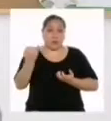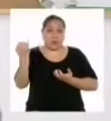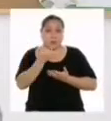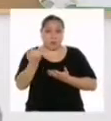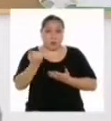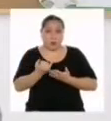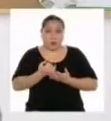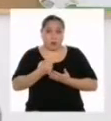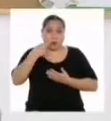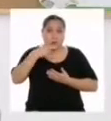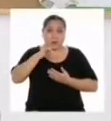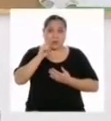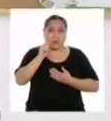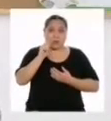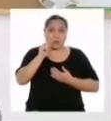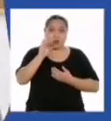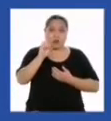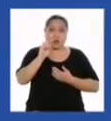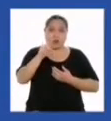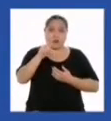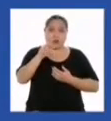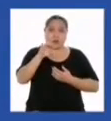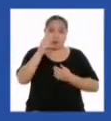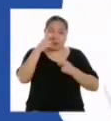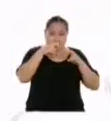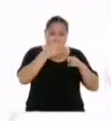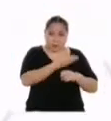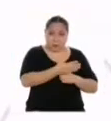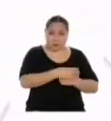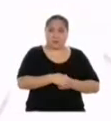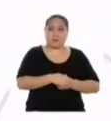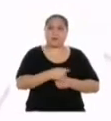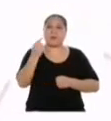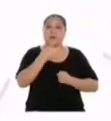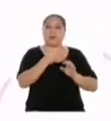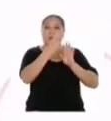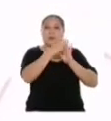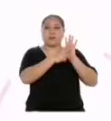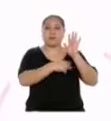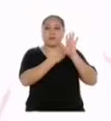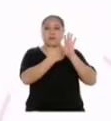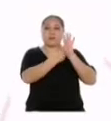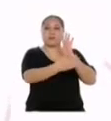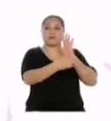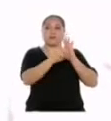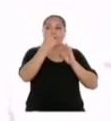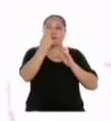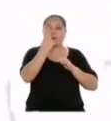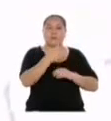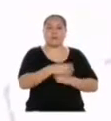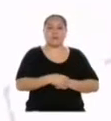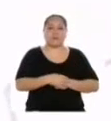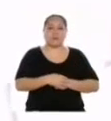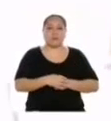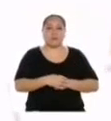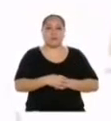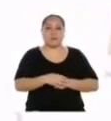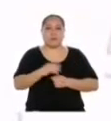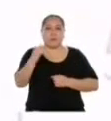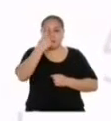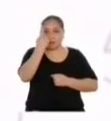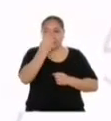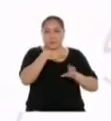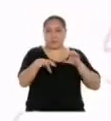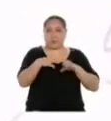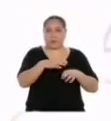frecuencias del histograma que acabamos de realizar? Aquí tenemos nuestro primer gráfico. Lo primero que tenemos que